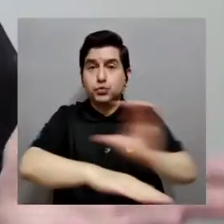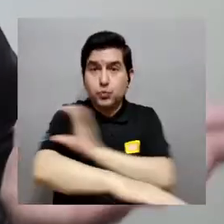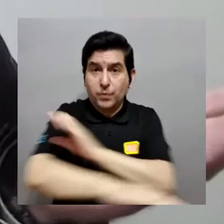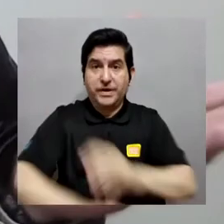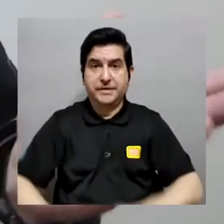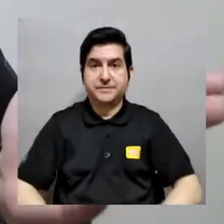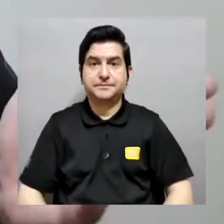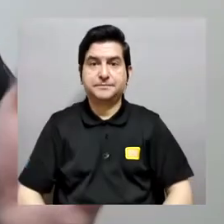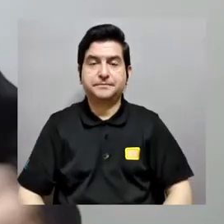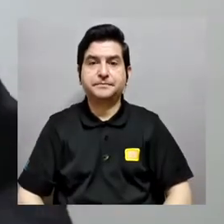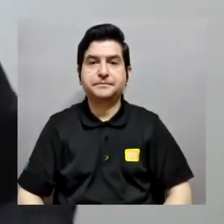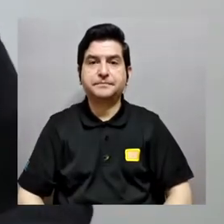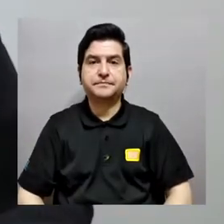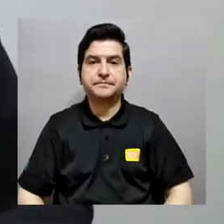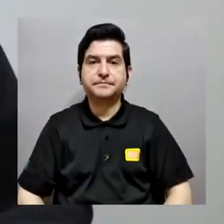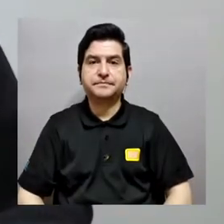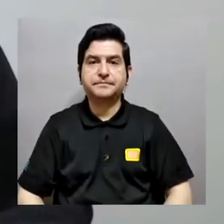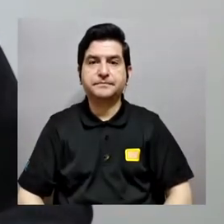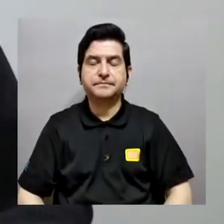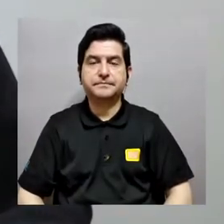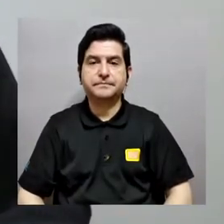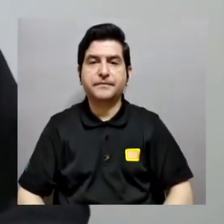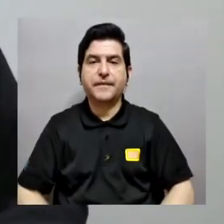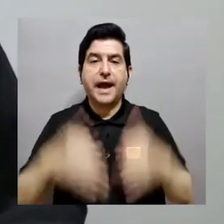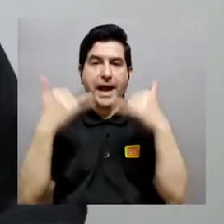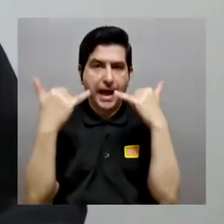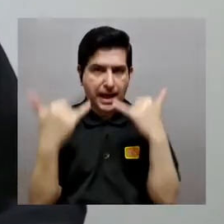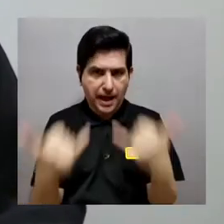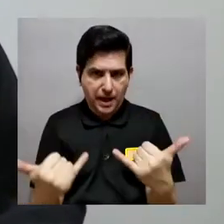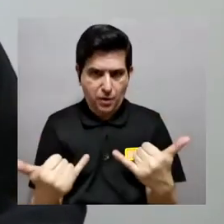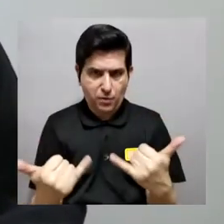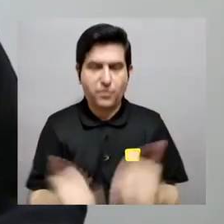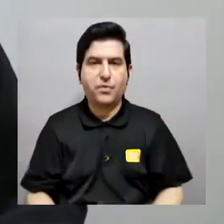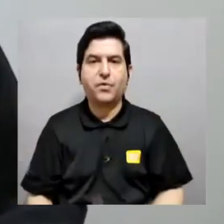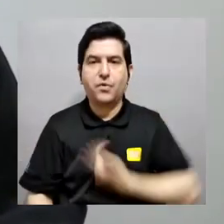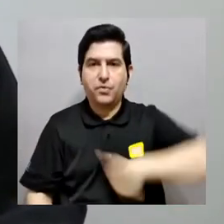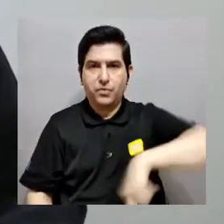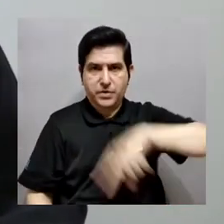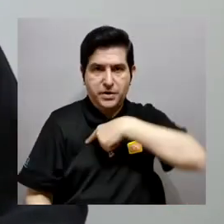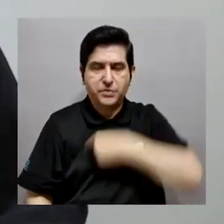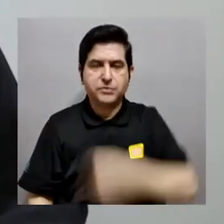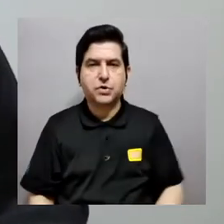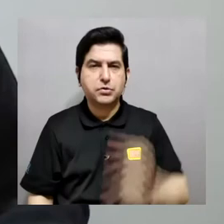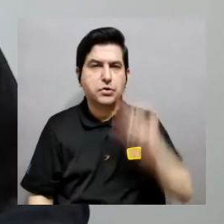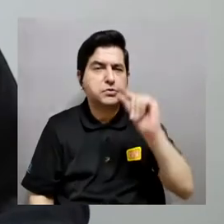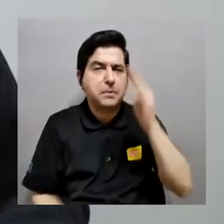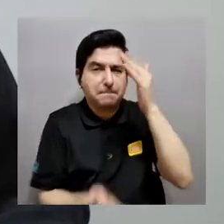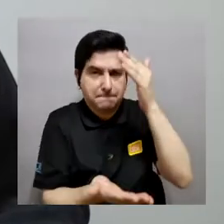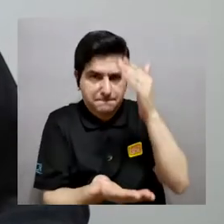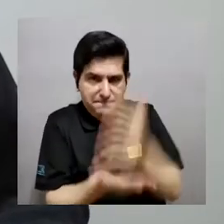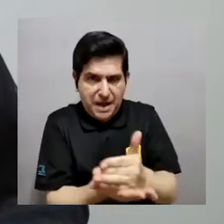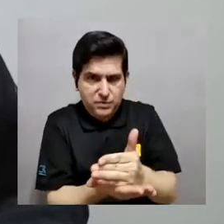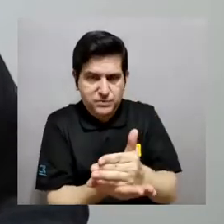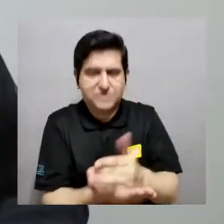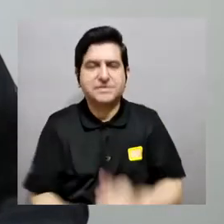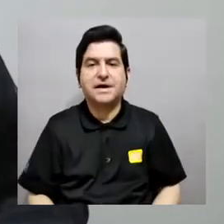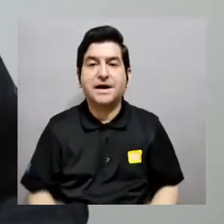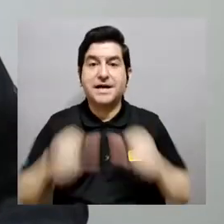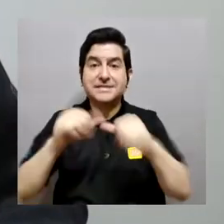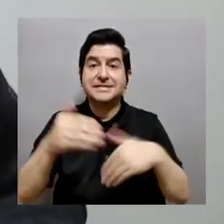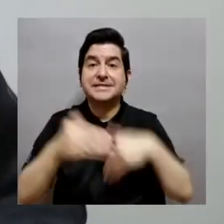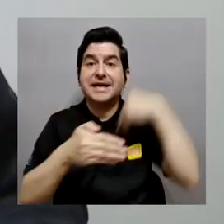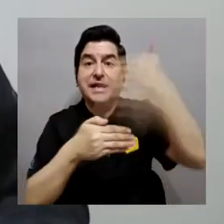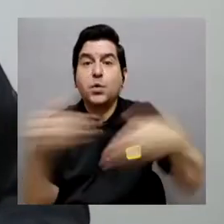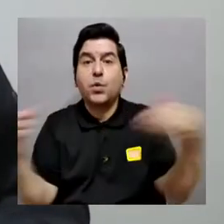bueno ya conversábamos con el tema de las supercomputadoras este y vamos en este momento a